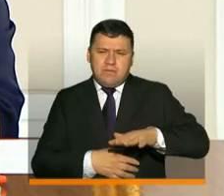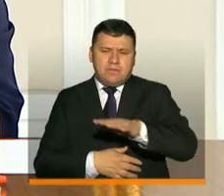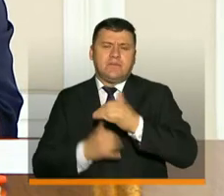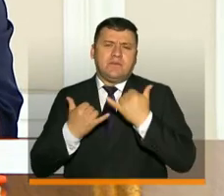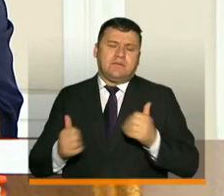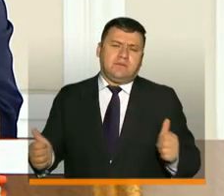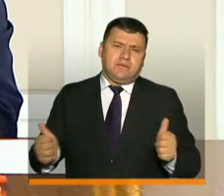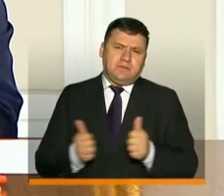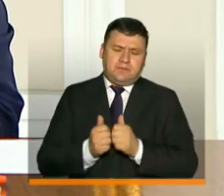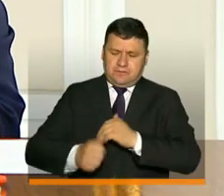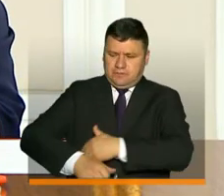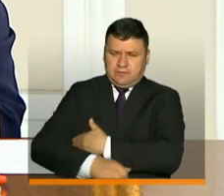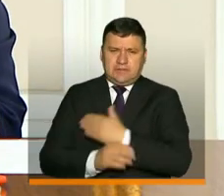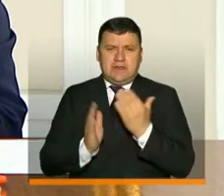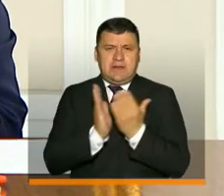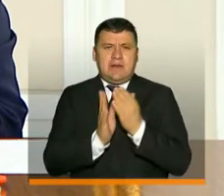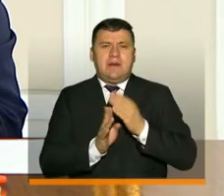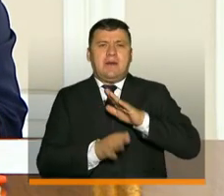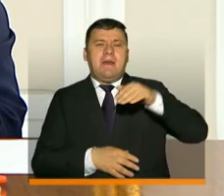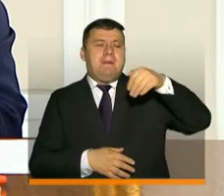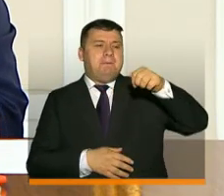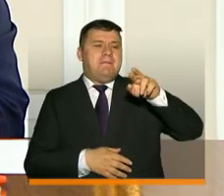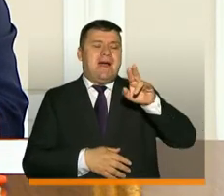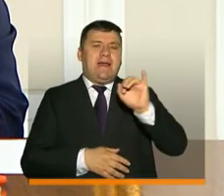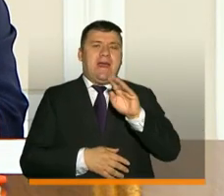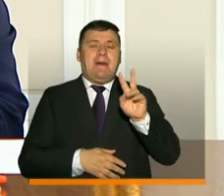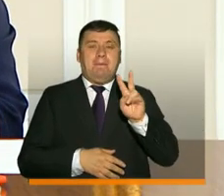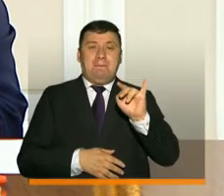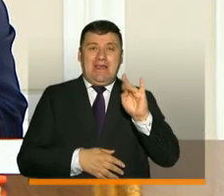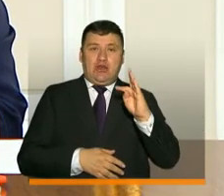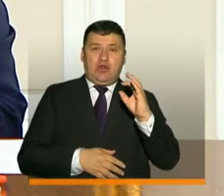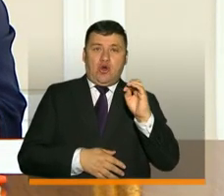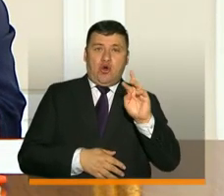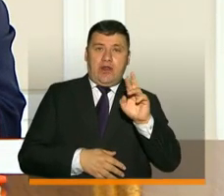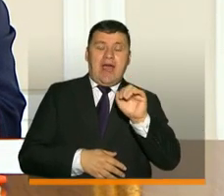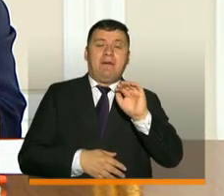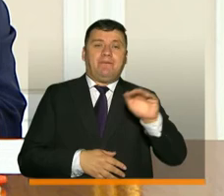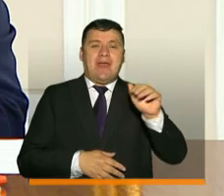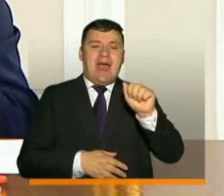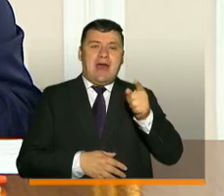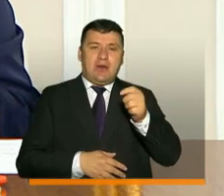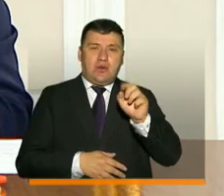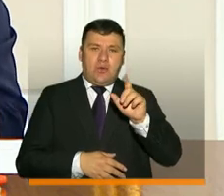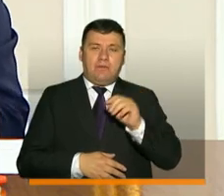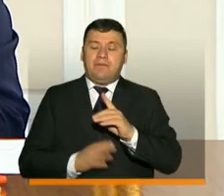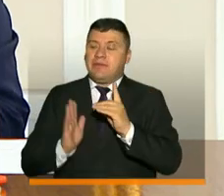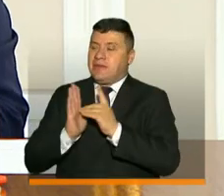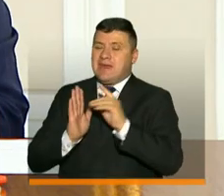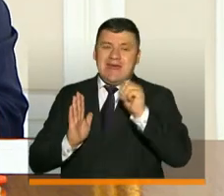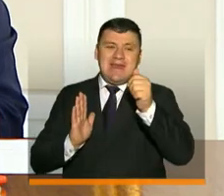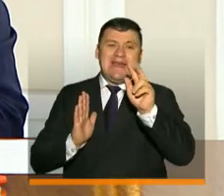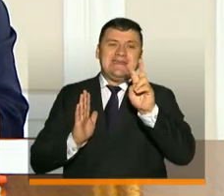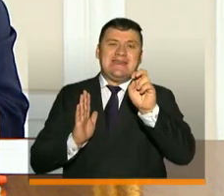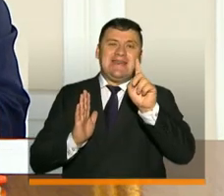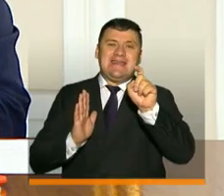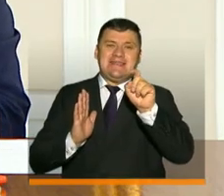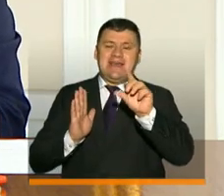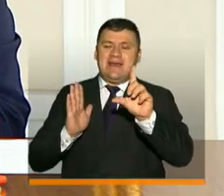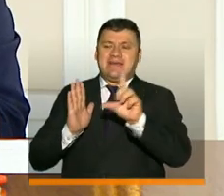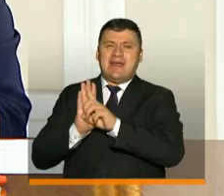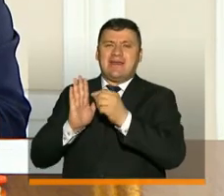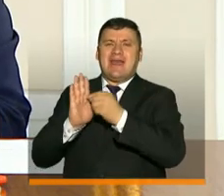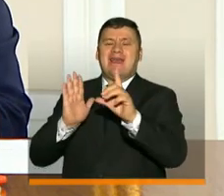Yo me acompaña la ministra de Educación, Maravictoria Angulo, porque le he pedido que hagamos referencia también al decreto 1076, pero sobre todo